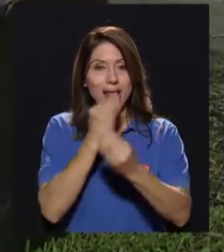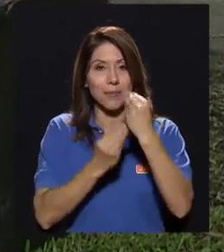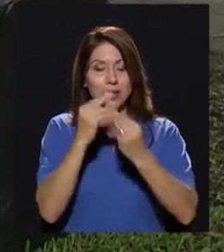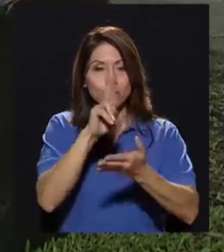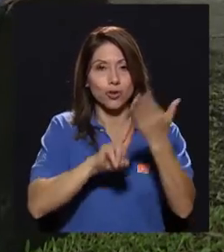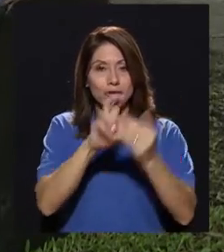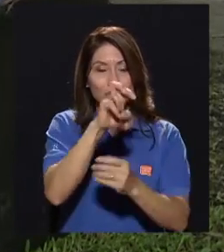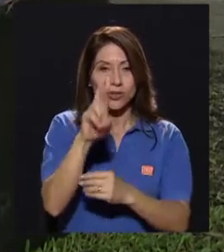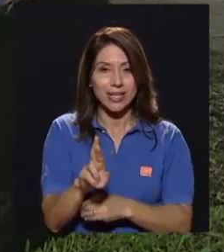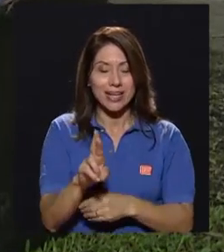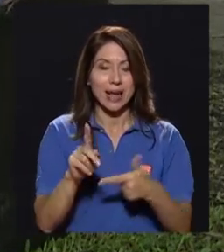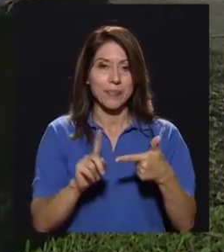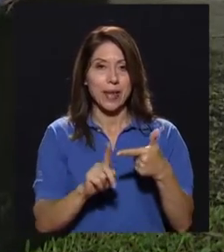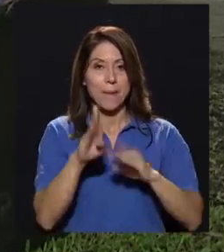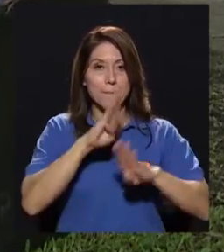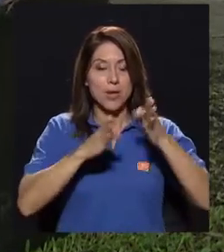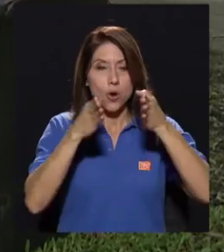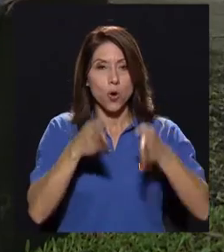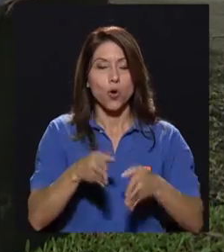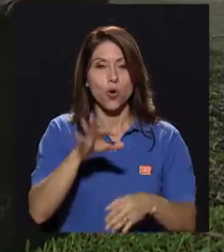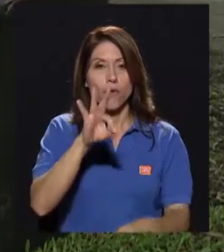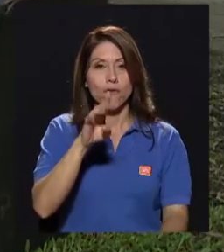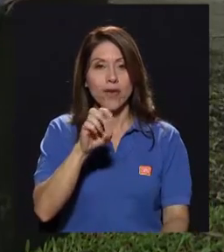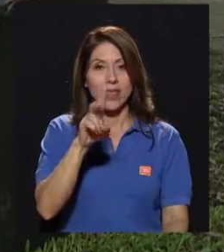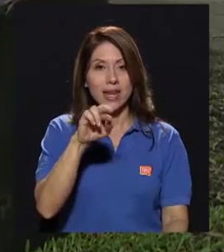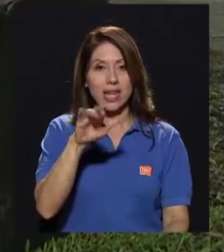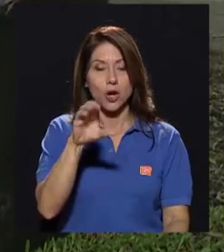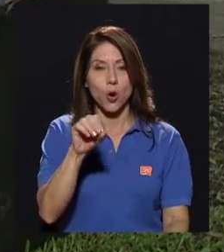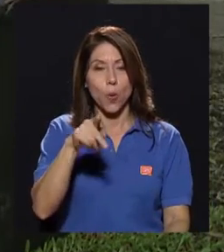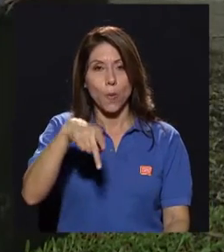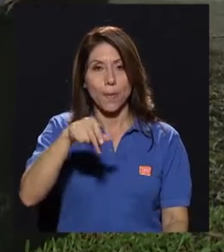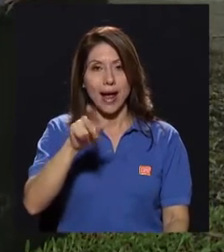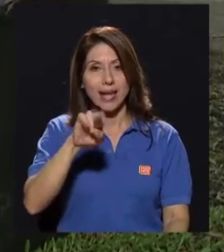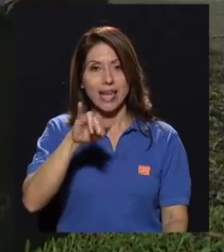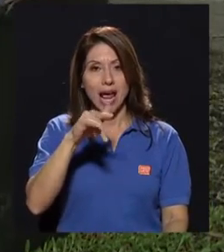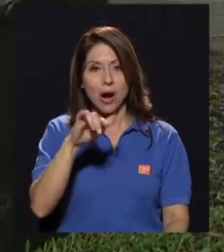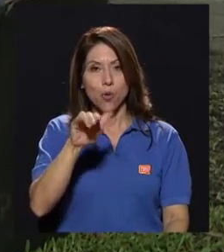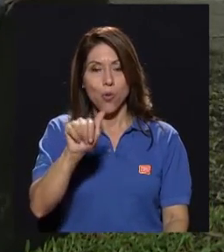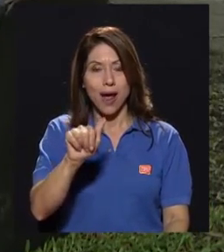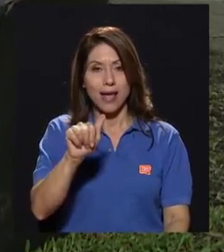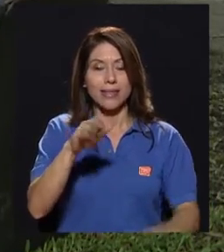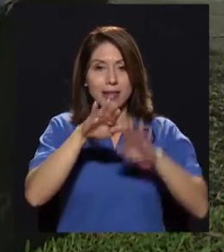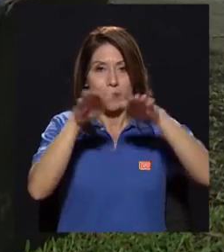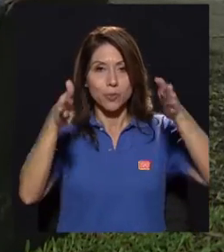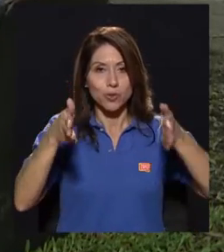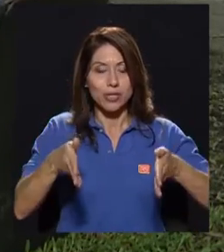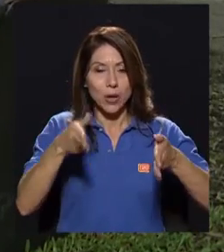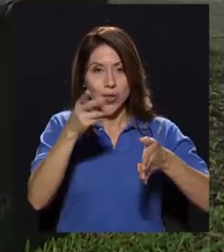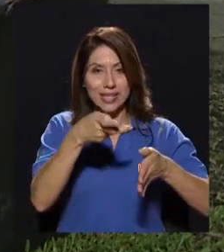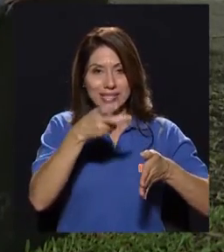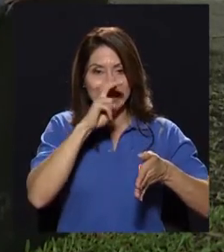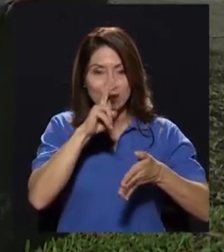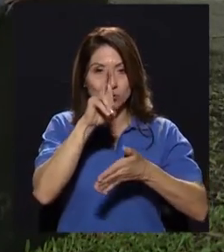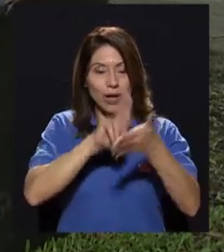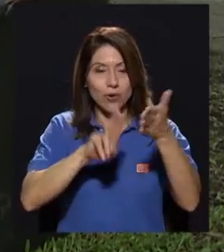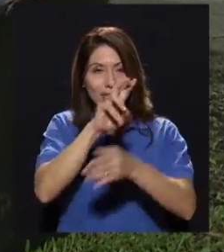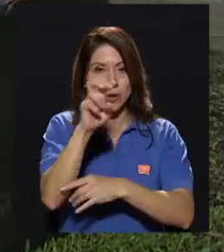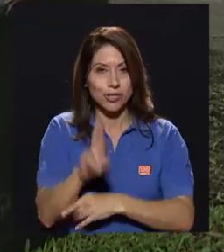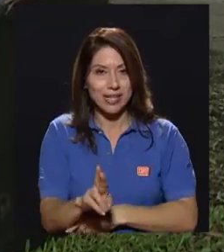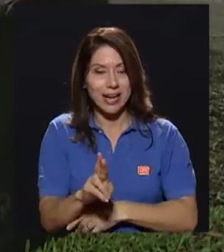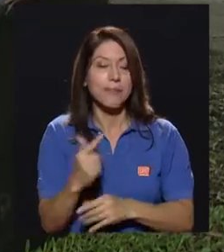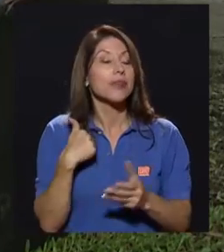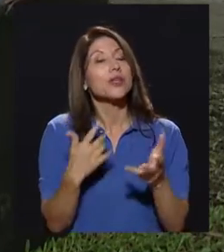Universidad de Costa Rica y el biólogo Federico Paniagua del Museo de Insectos de la Universidad de Costa Rica. Y bueno, yo quisiera que me